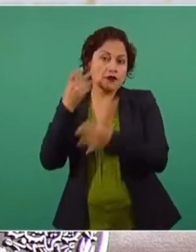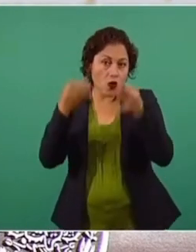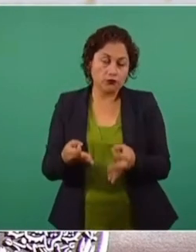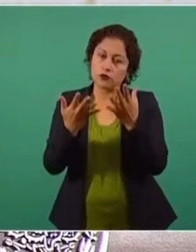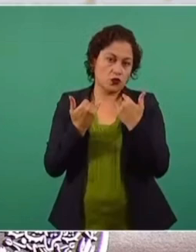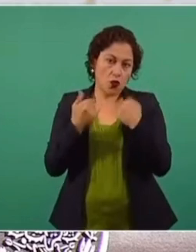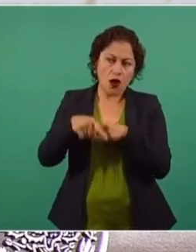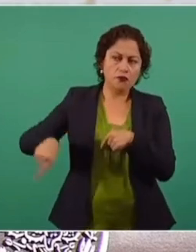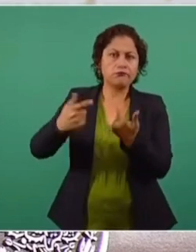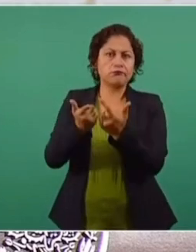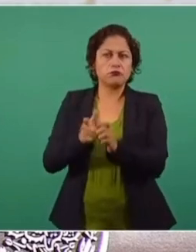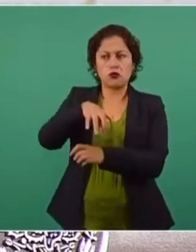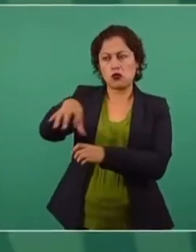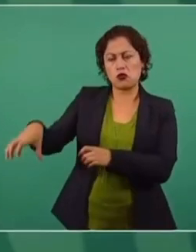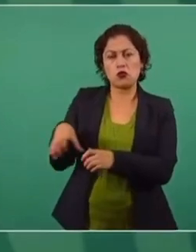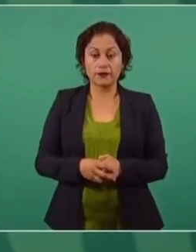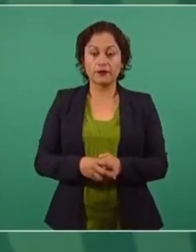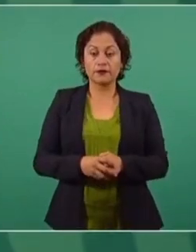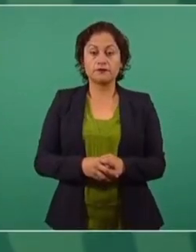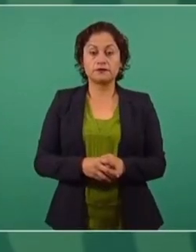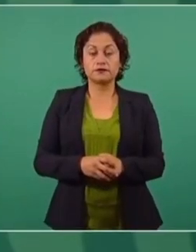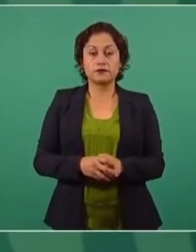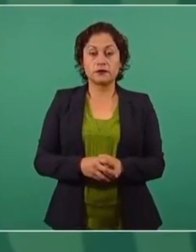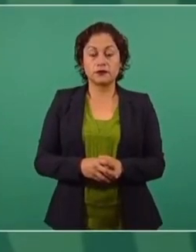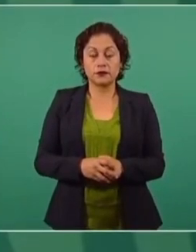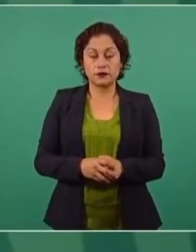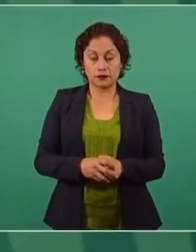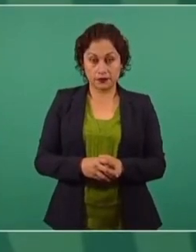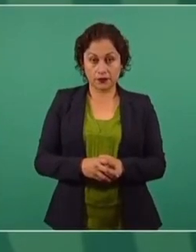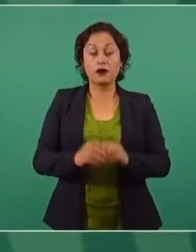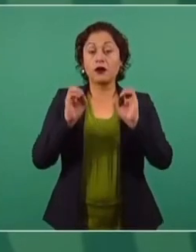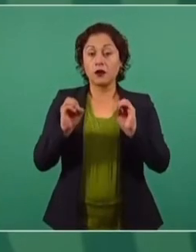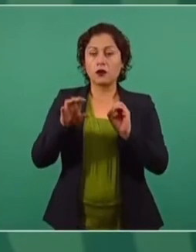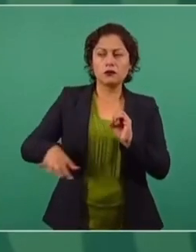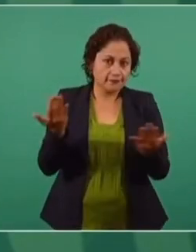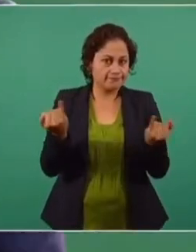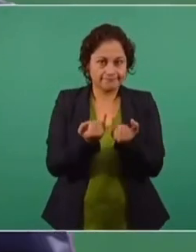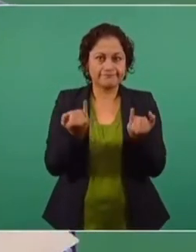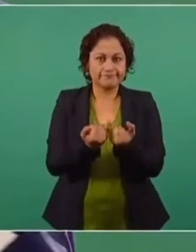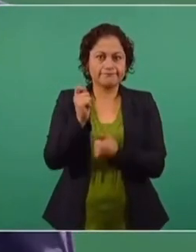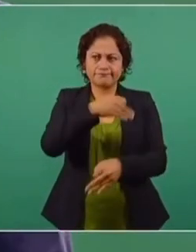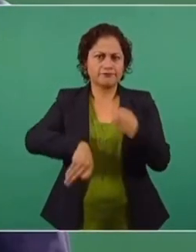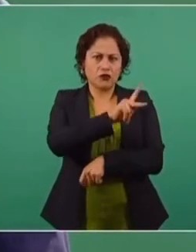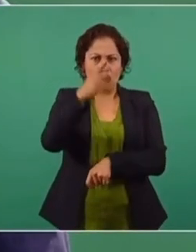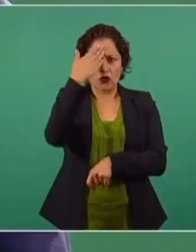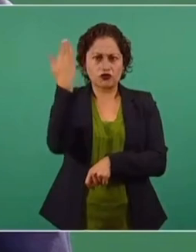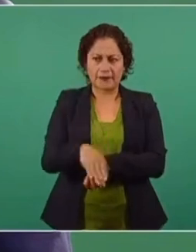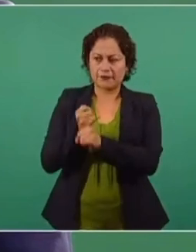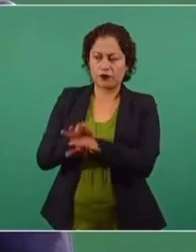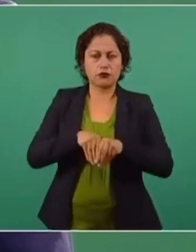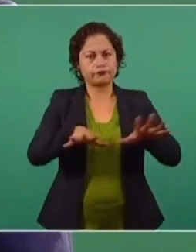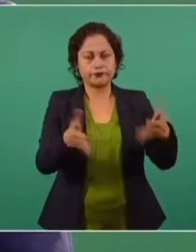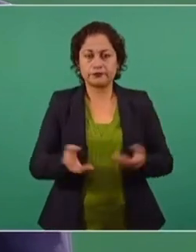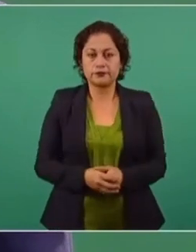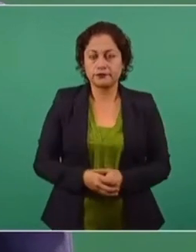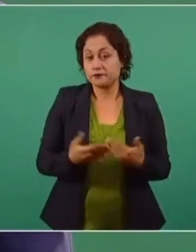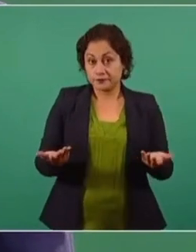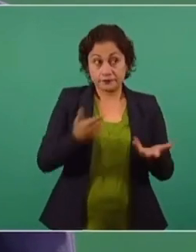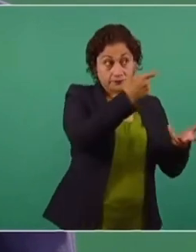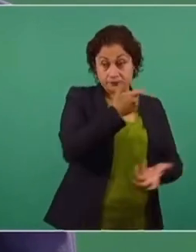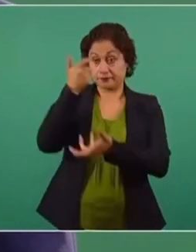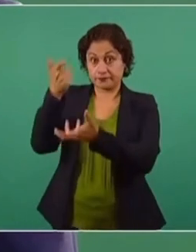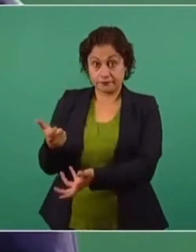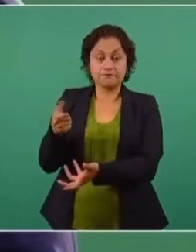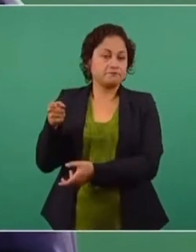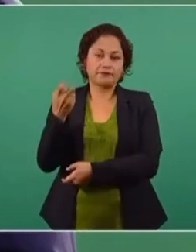grupos de presión, organizaciones que participan en política, es de dominio público. Entonces, eso es indebido